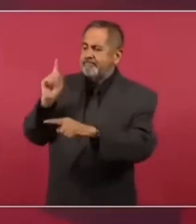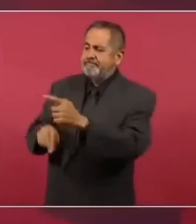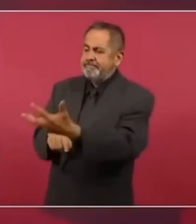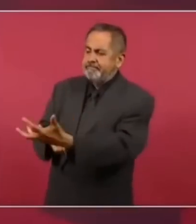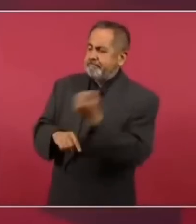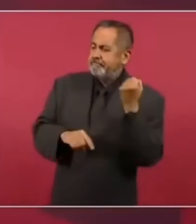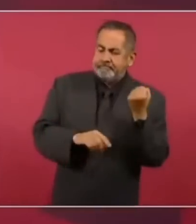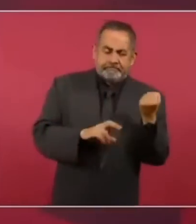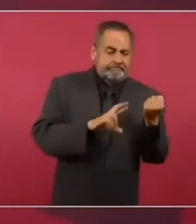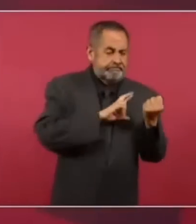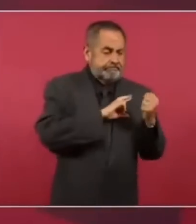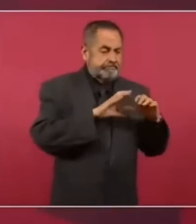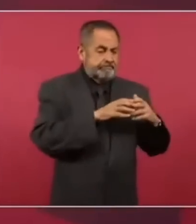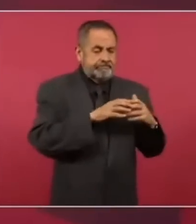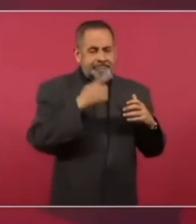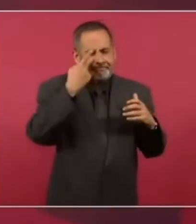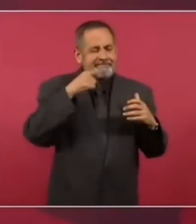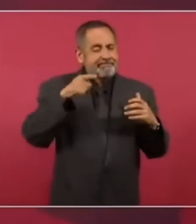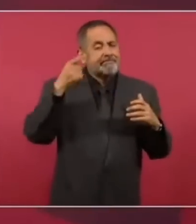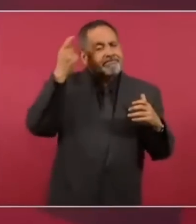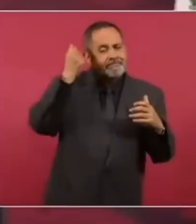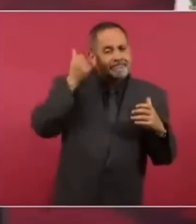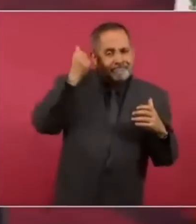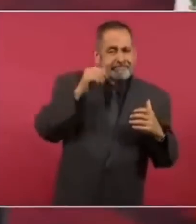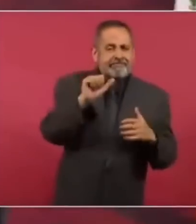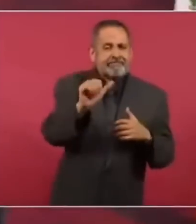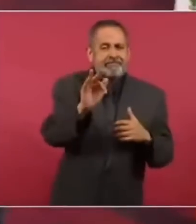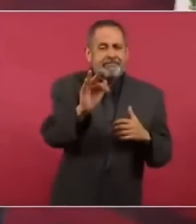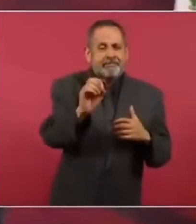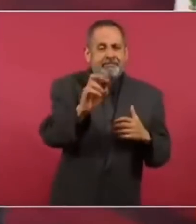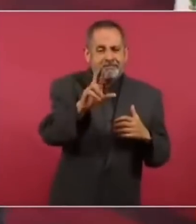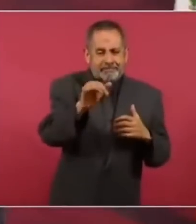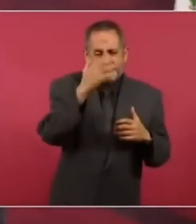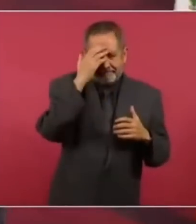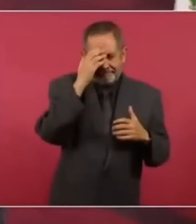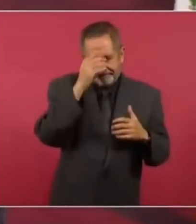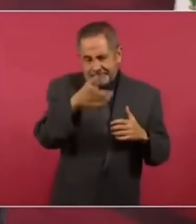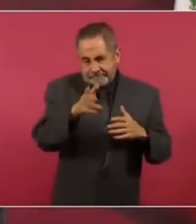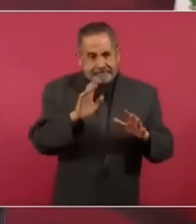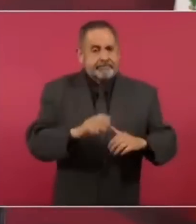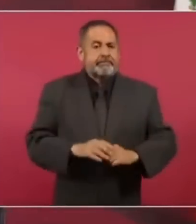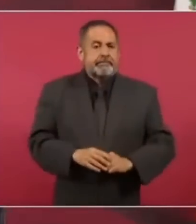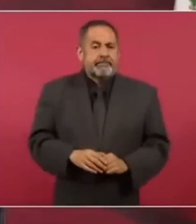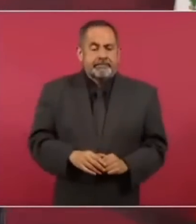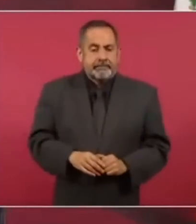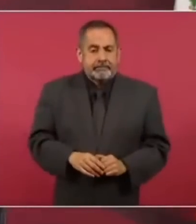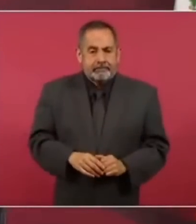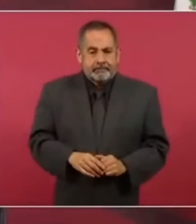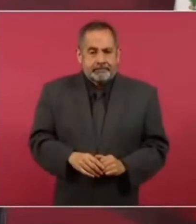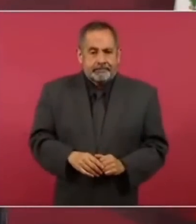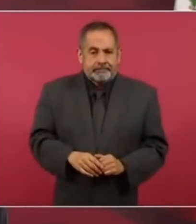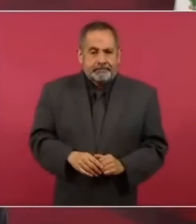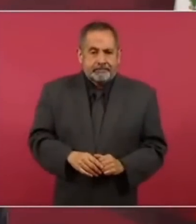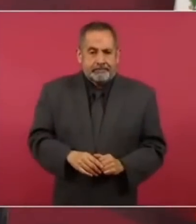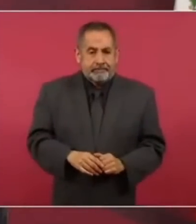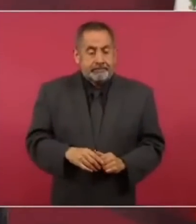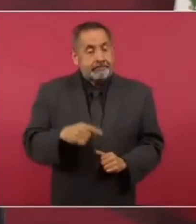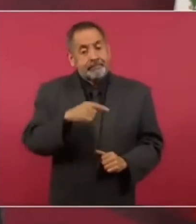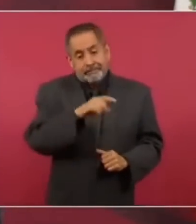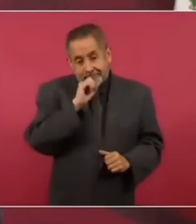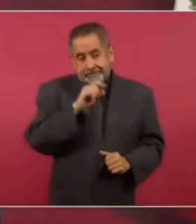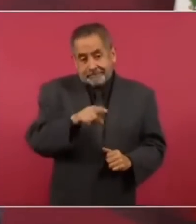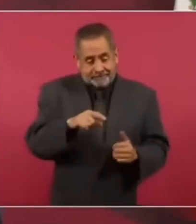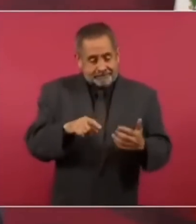de las pensiones, las Afores, la llamada